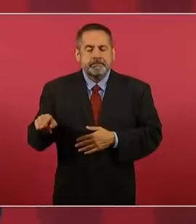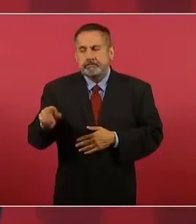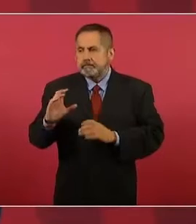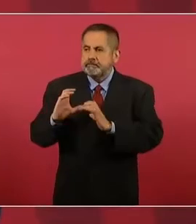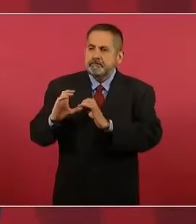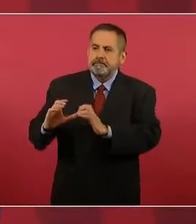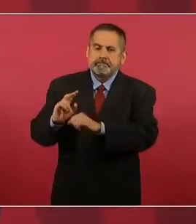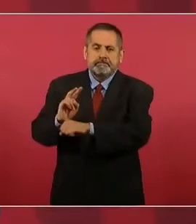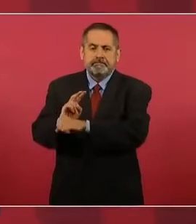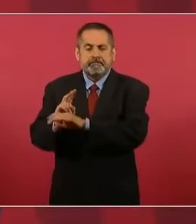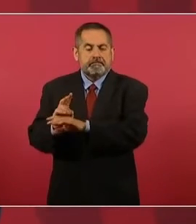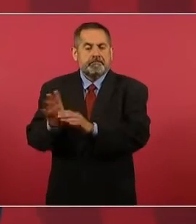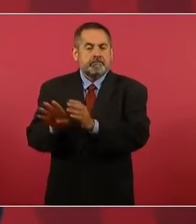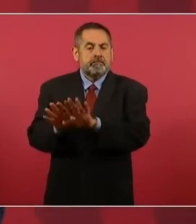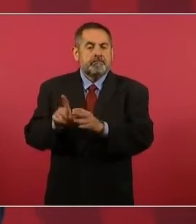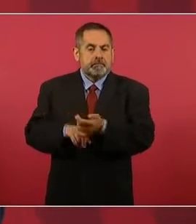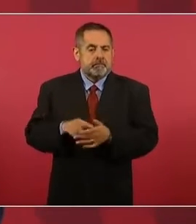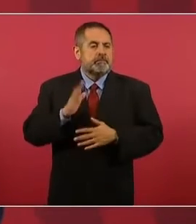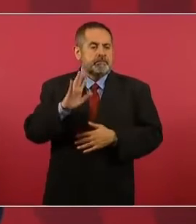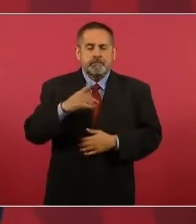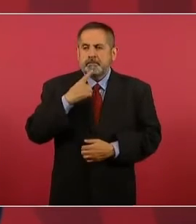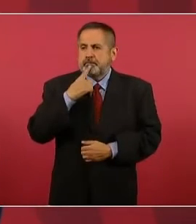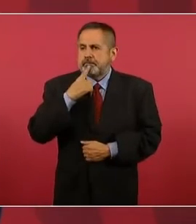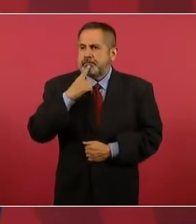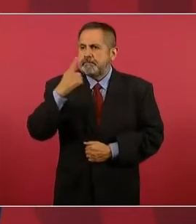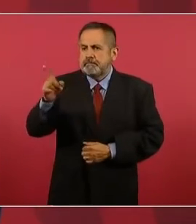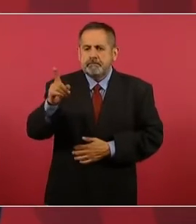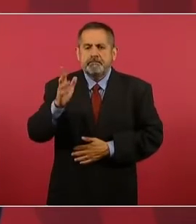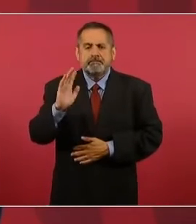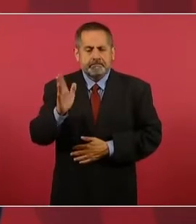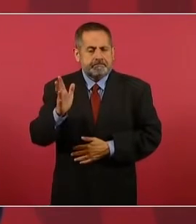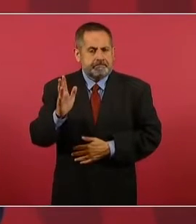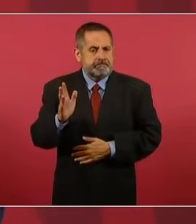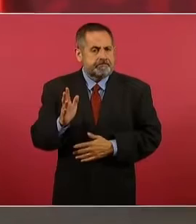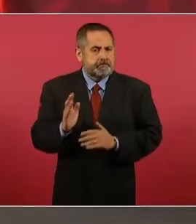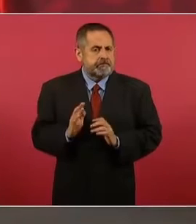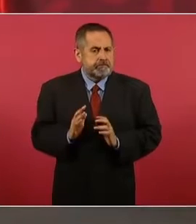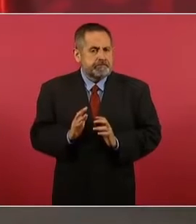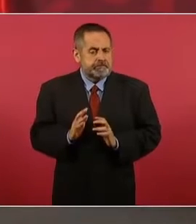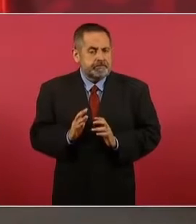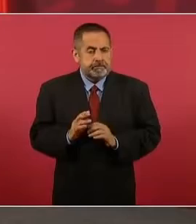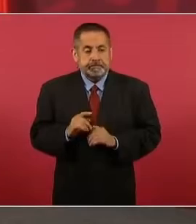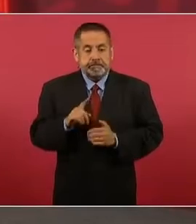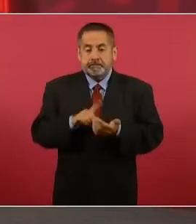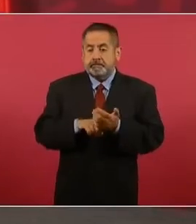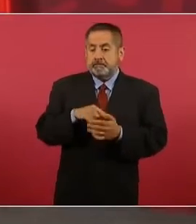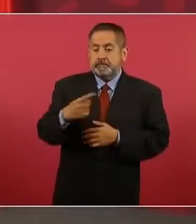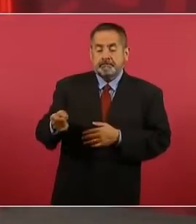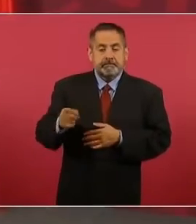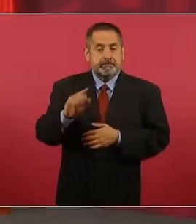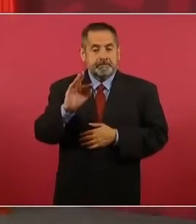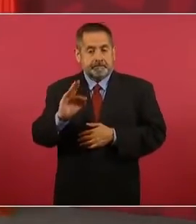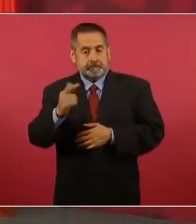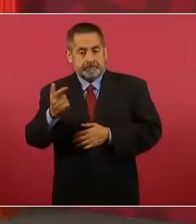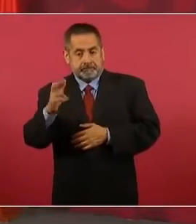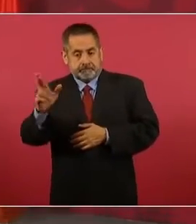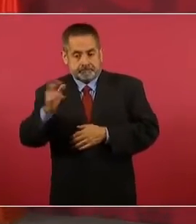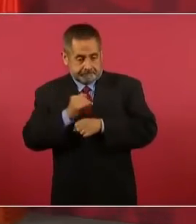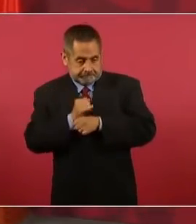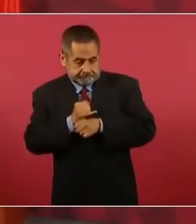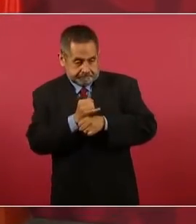Y se presentó una denuncia y la fiscalía está haciendo una investigación.